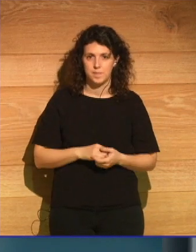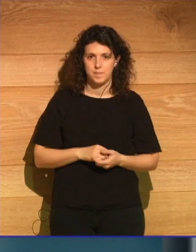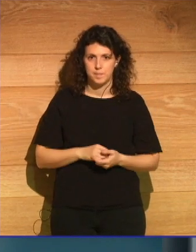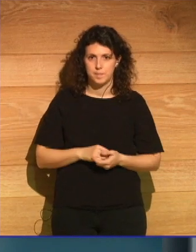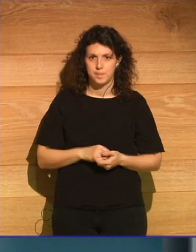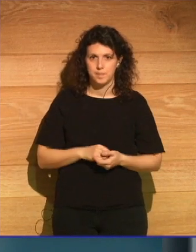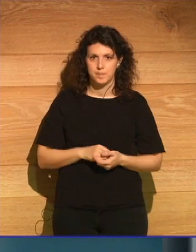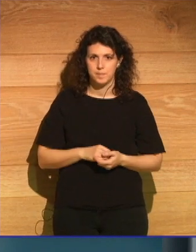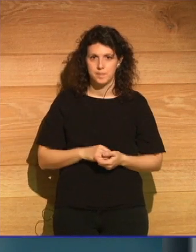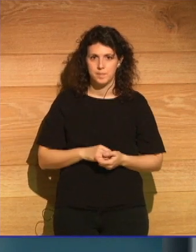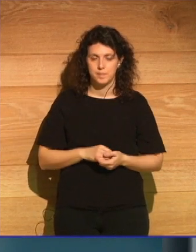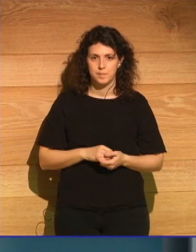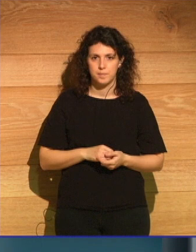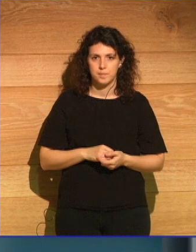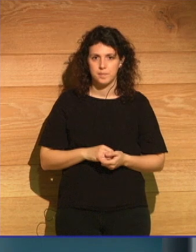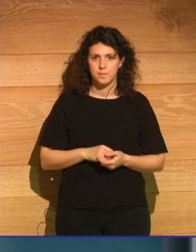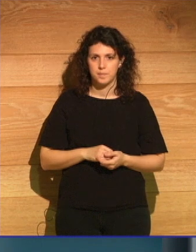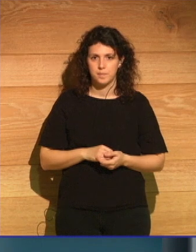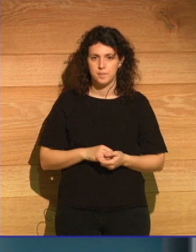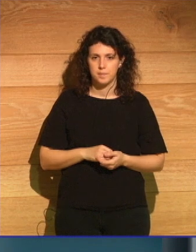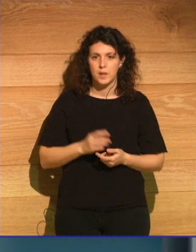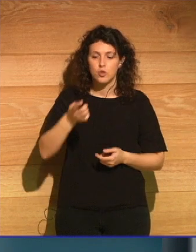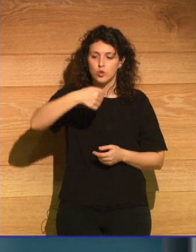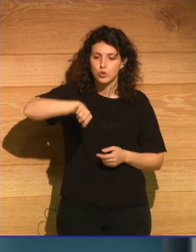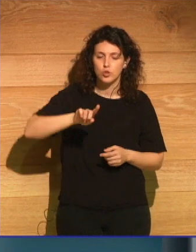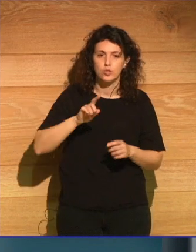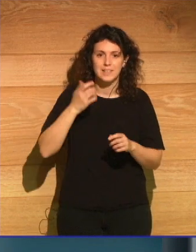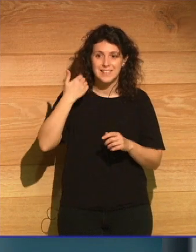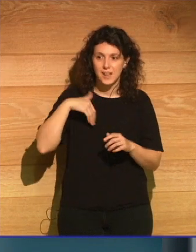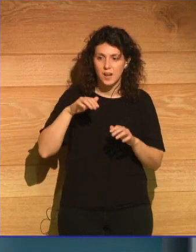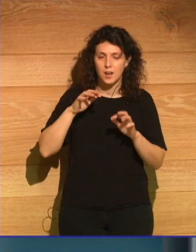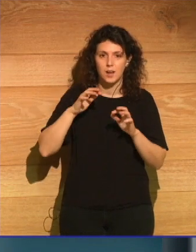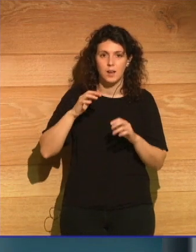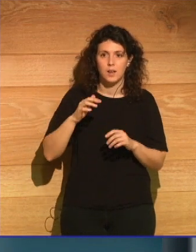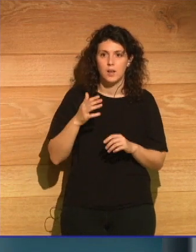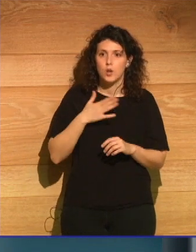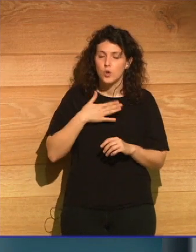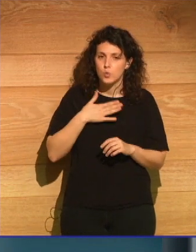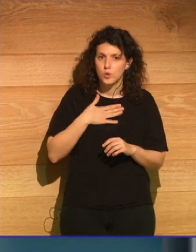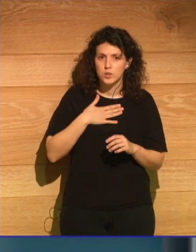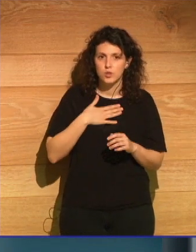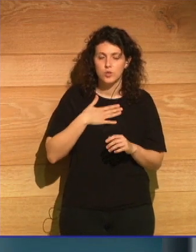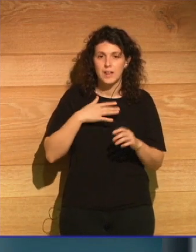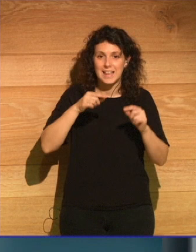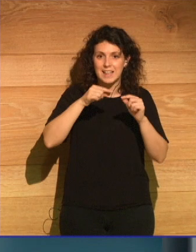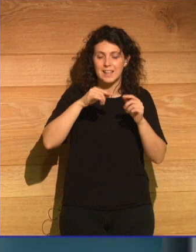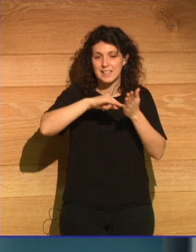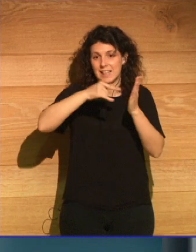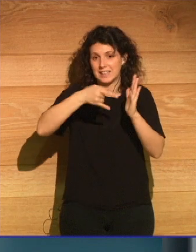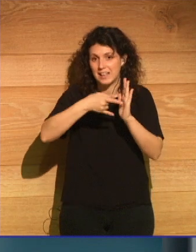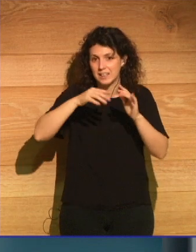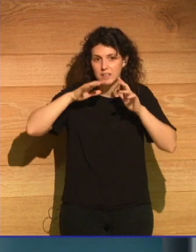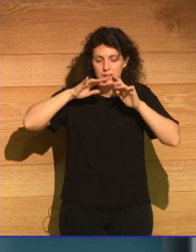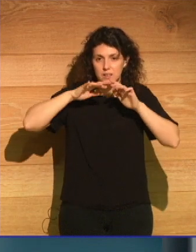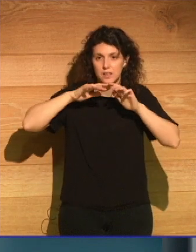Hemos llegado a extender nuestros satélites por